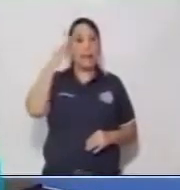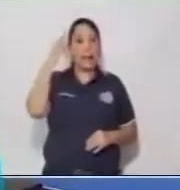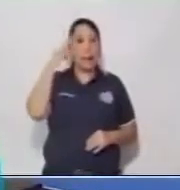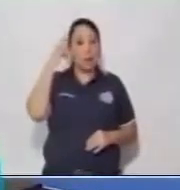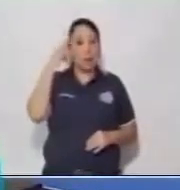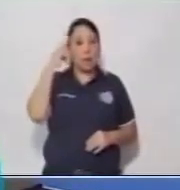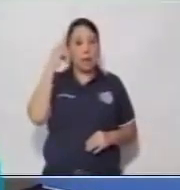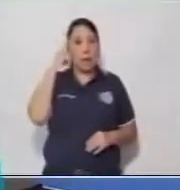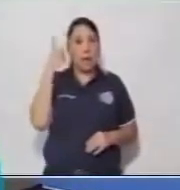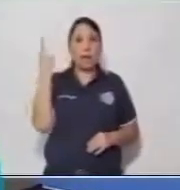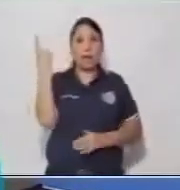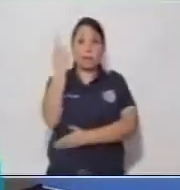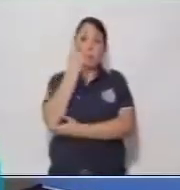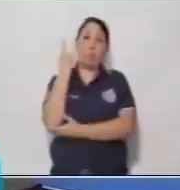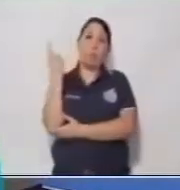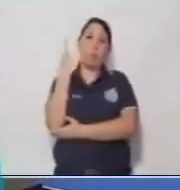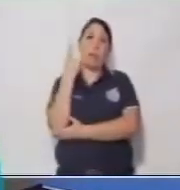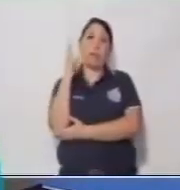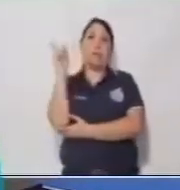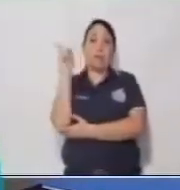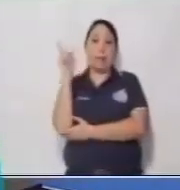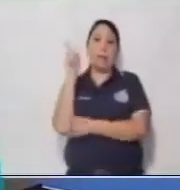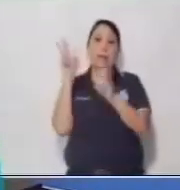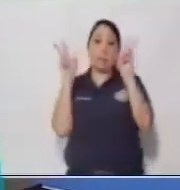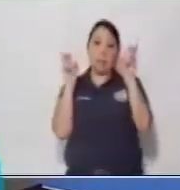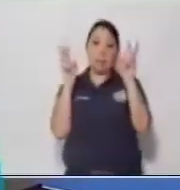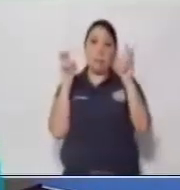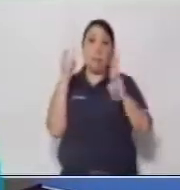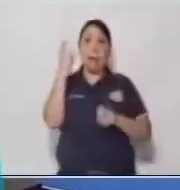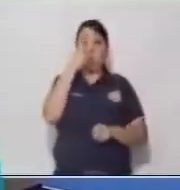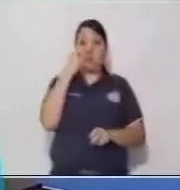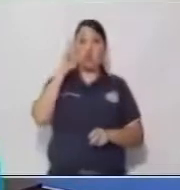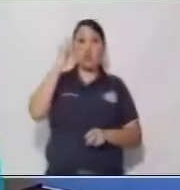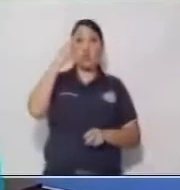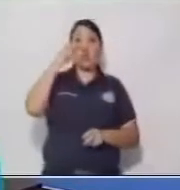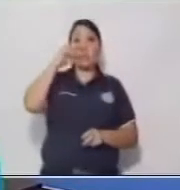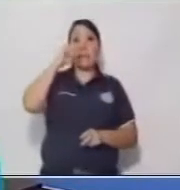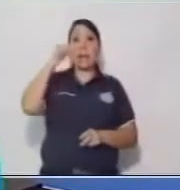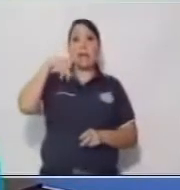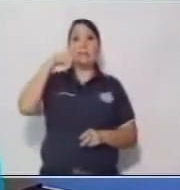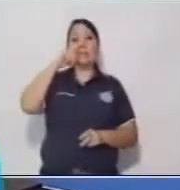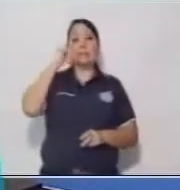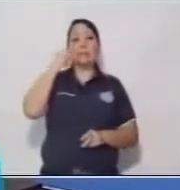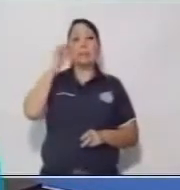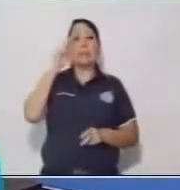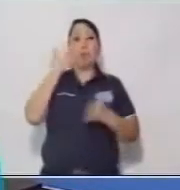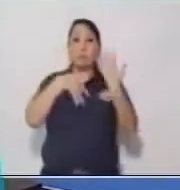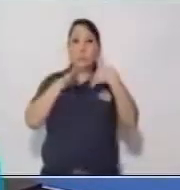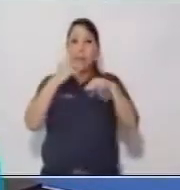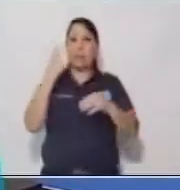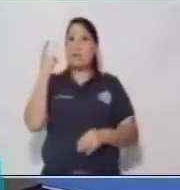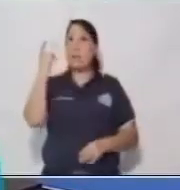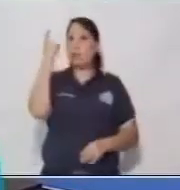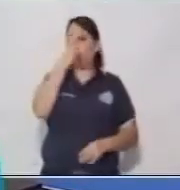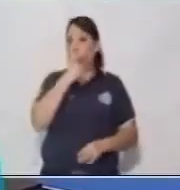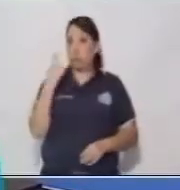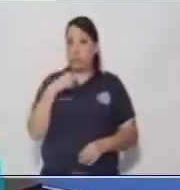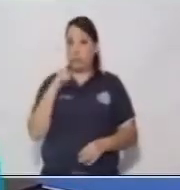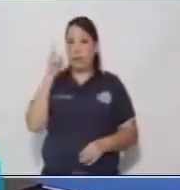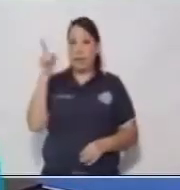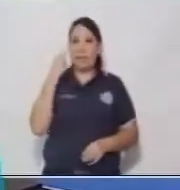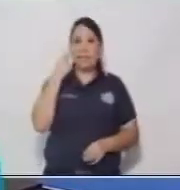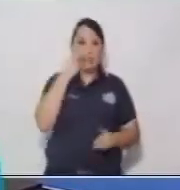lo más importante de esta clase. El sustantivo. El sustantivo que nos va a